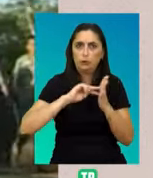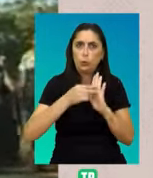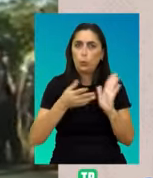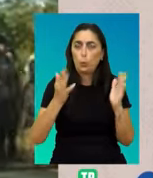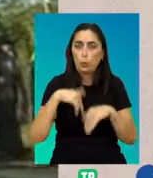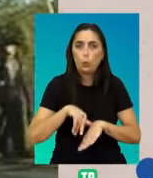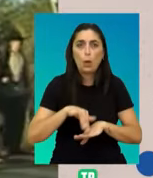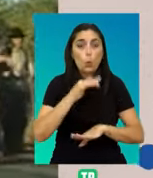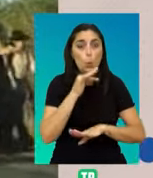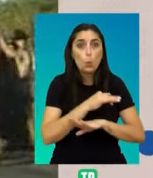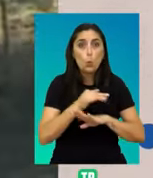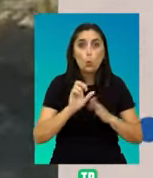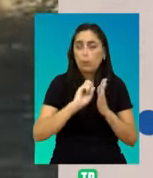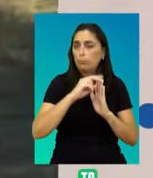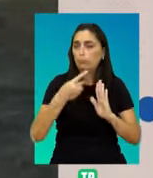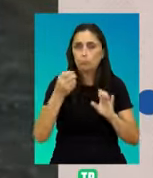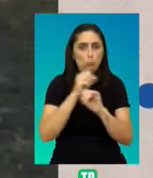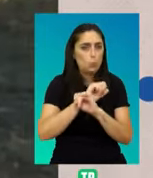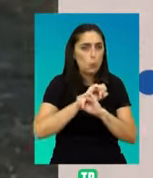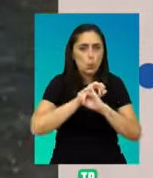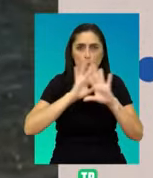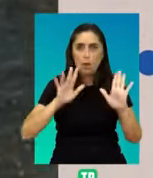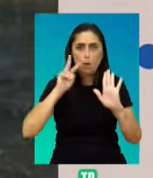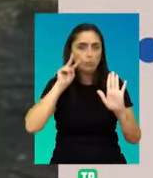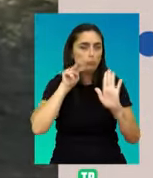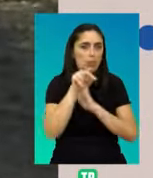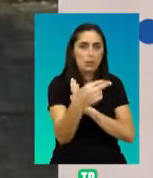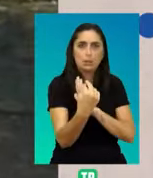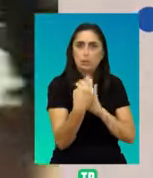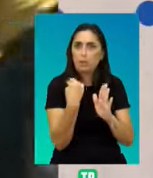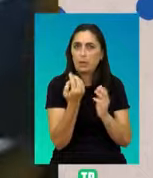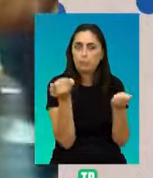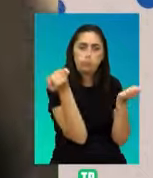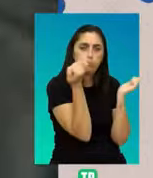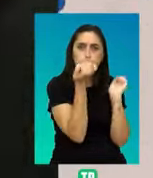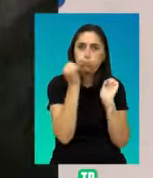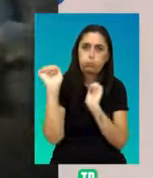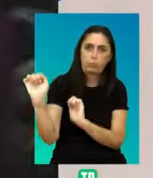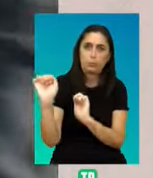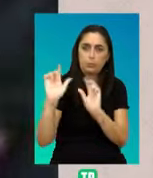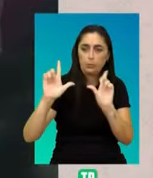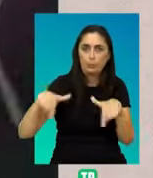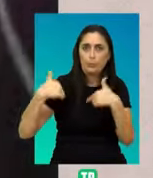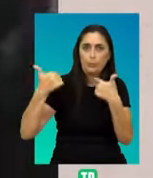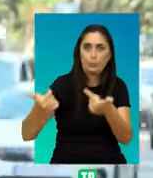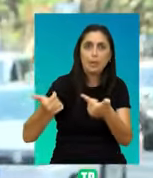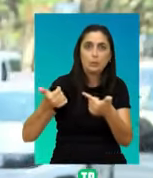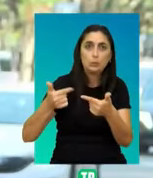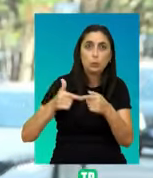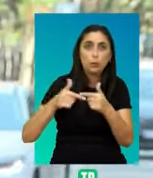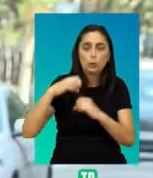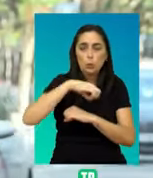El jurado resolvió y sorprendió con una claridad y transparencia incontestables, rechazando el vertedero de residuos nucleares.